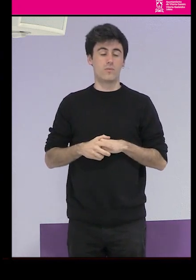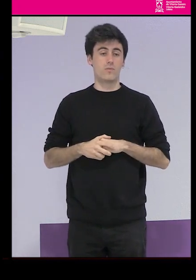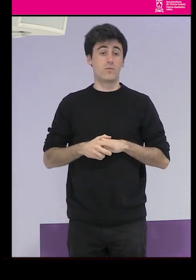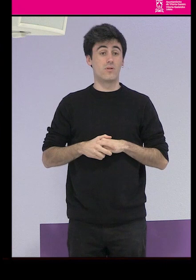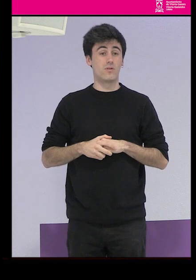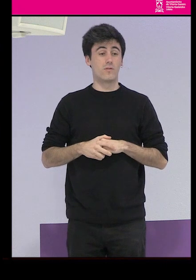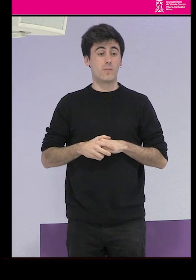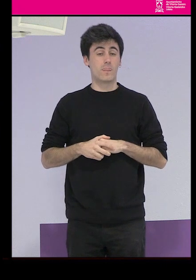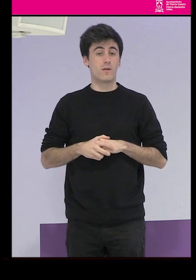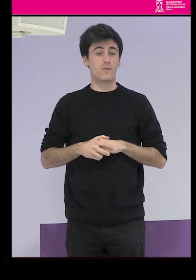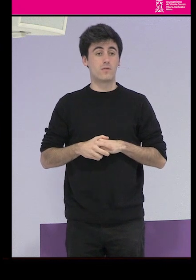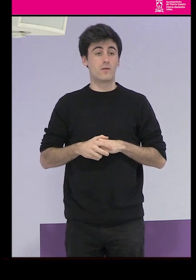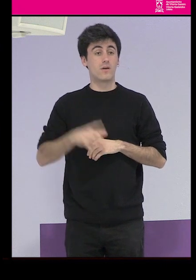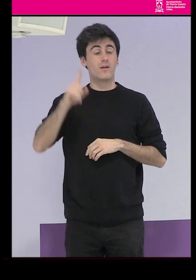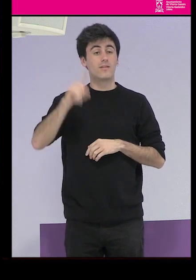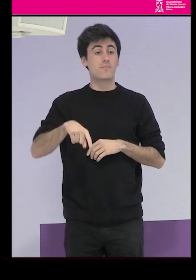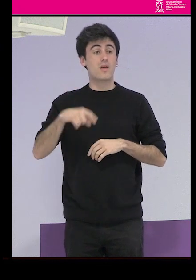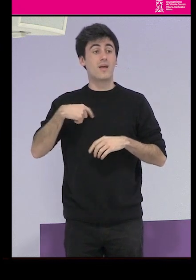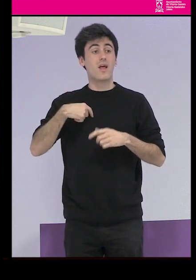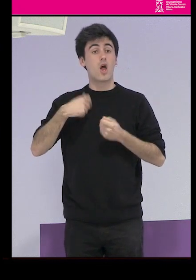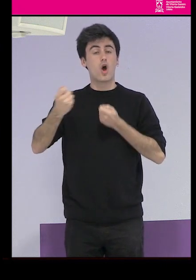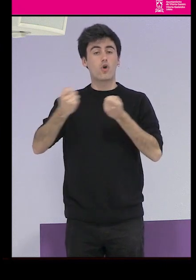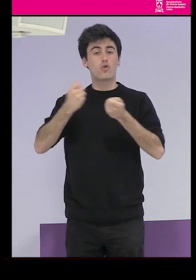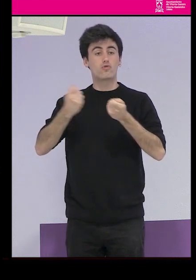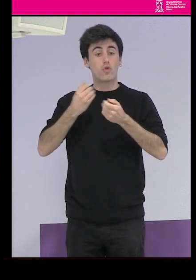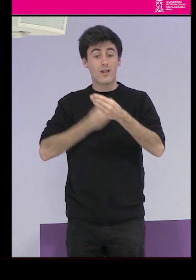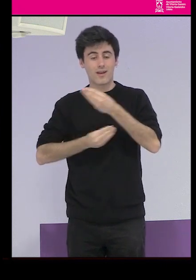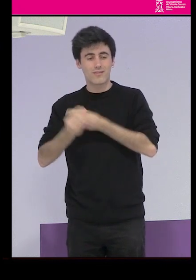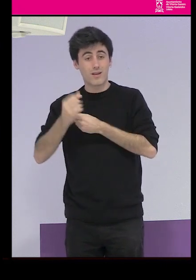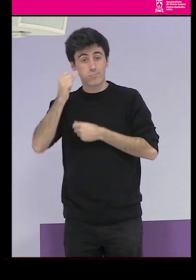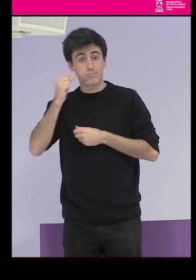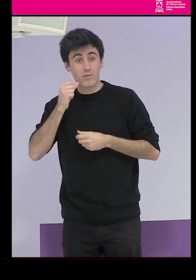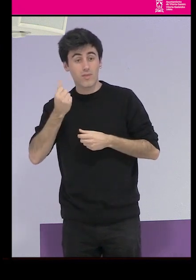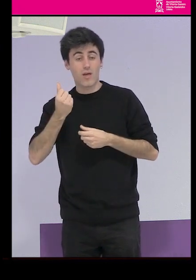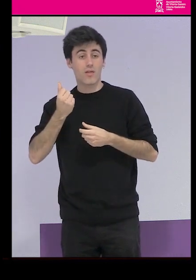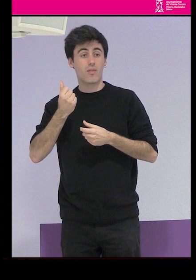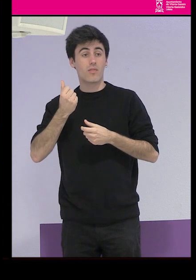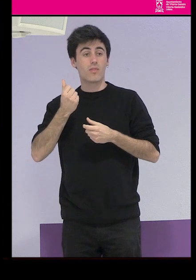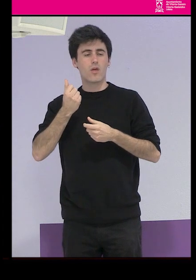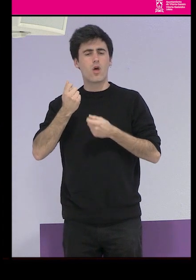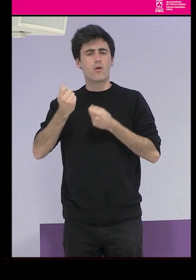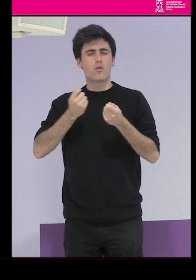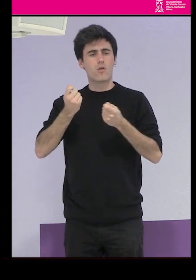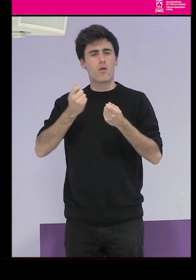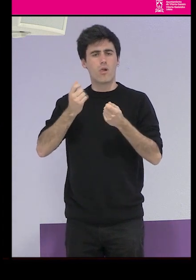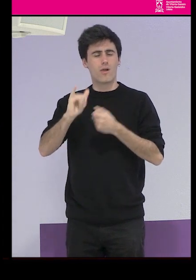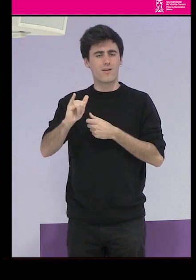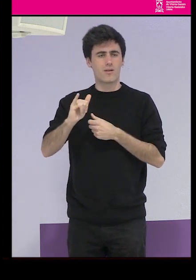Hubo una formación en el control de la natalidad de manera que las mujeres no estuvieran pariendo hijos a cada momento